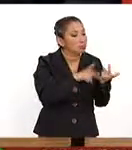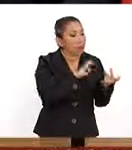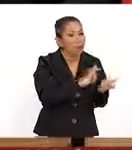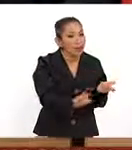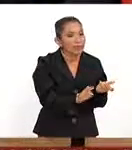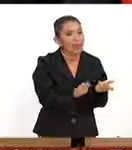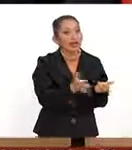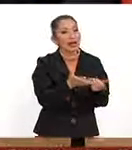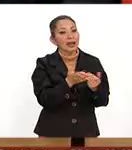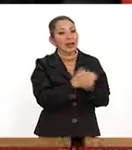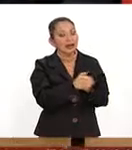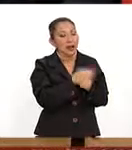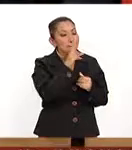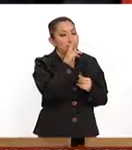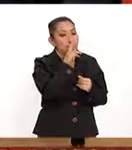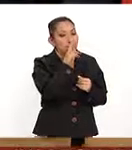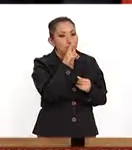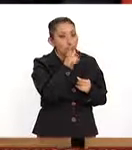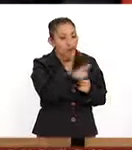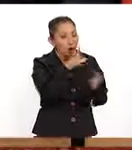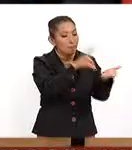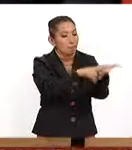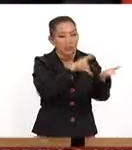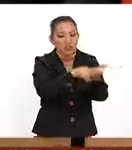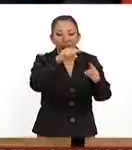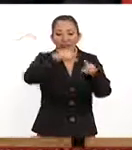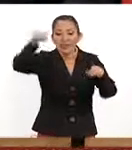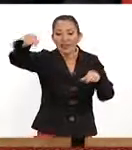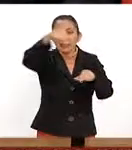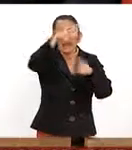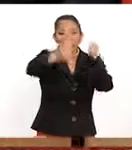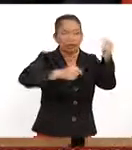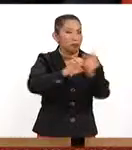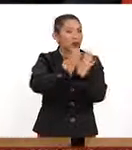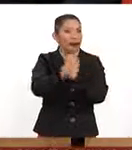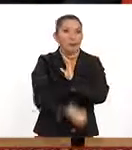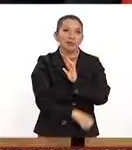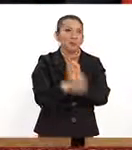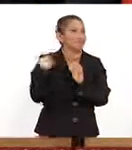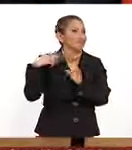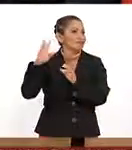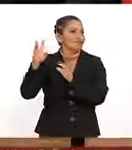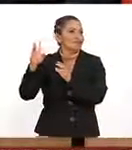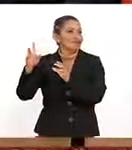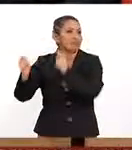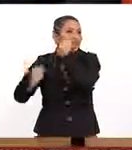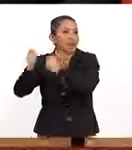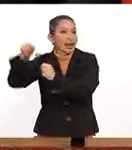ayudar a que están en mejor precio en diferentes zonas. Por ejemplo, te dice en el supermercado fulano y fulano y fulano. Está en